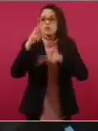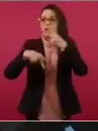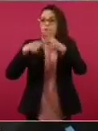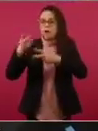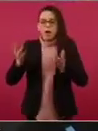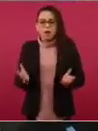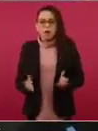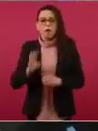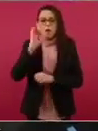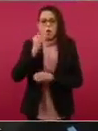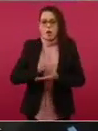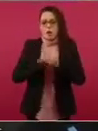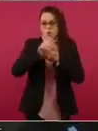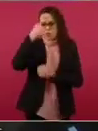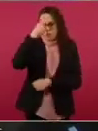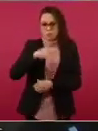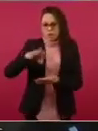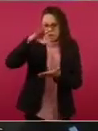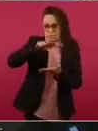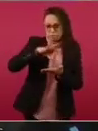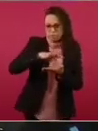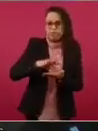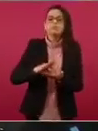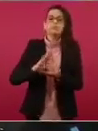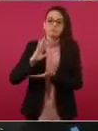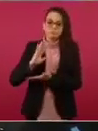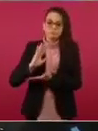o cuidar los animales.